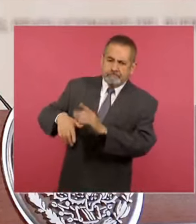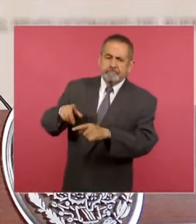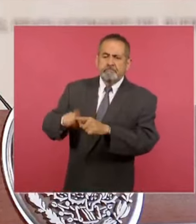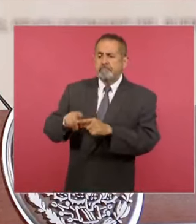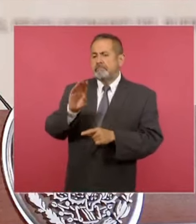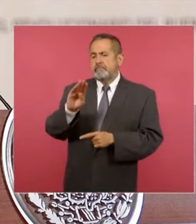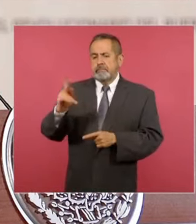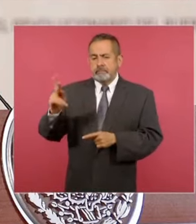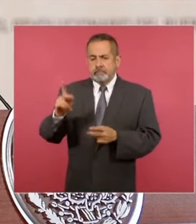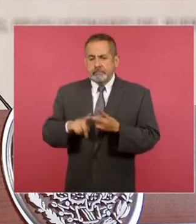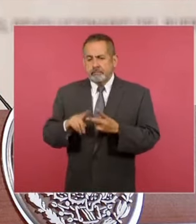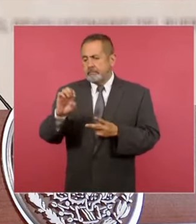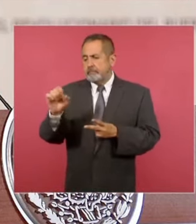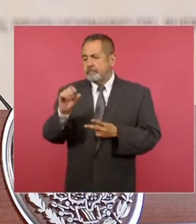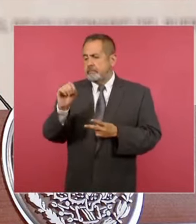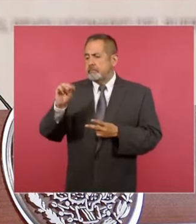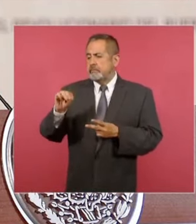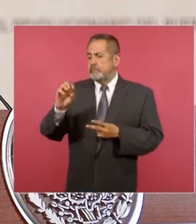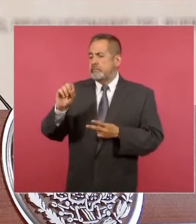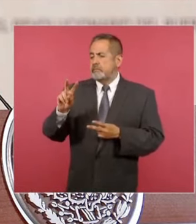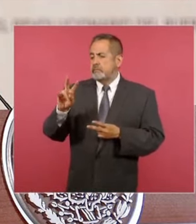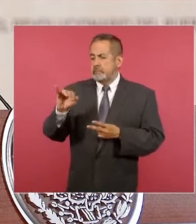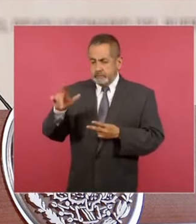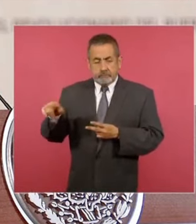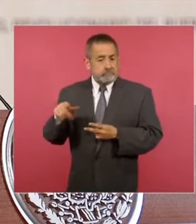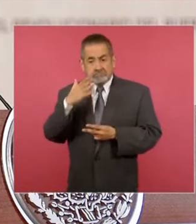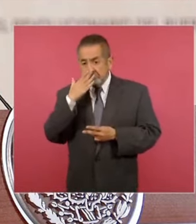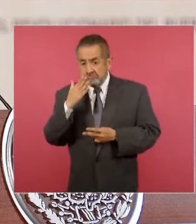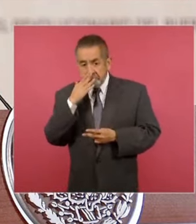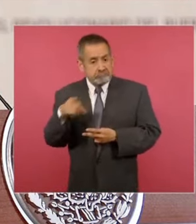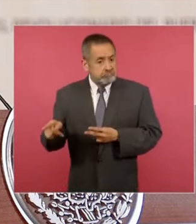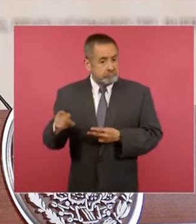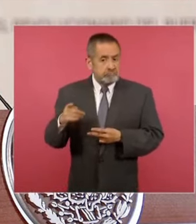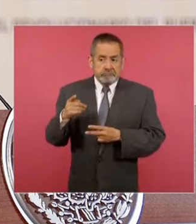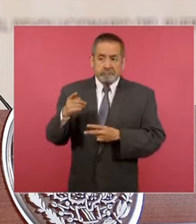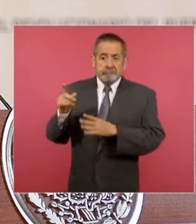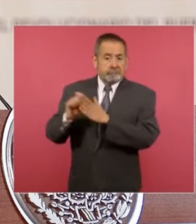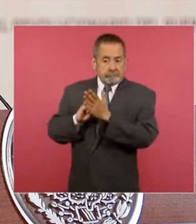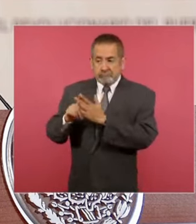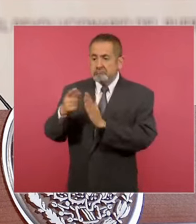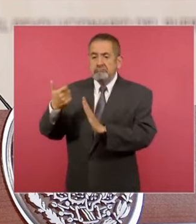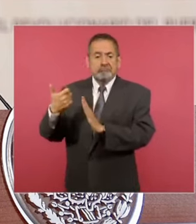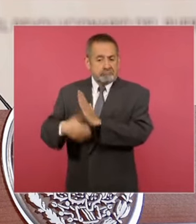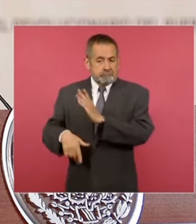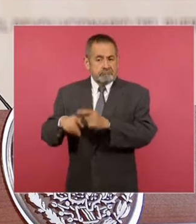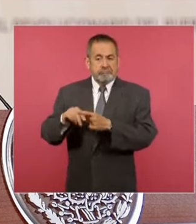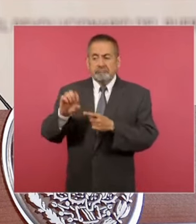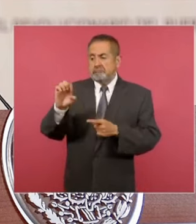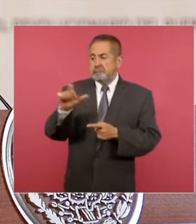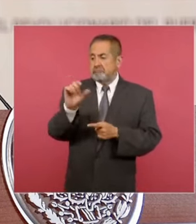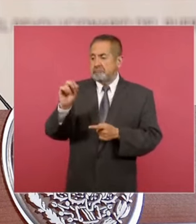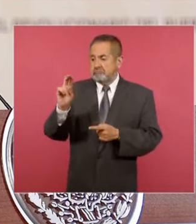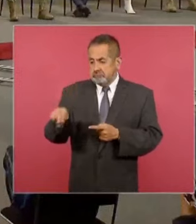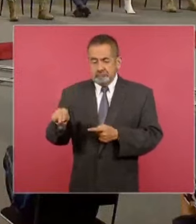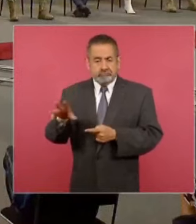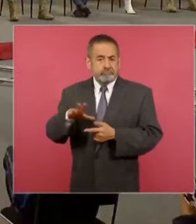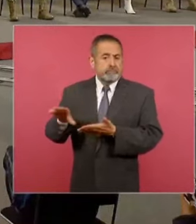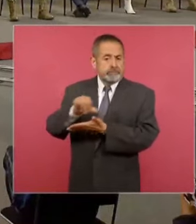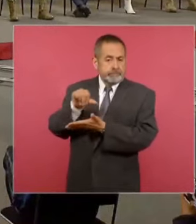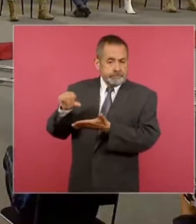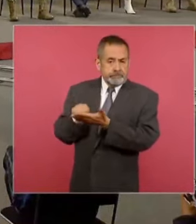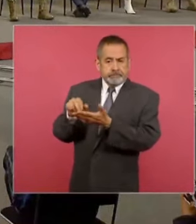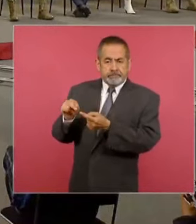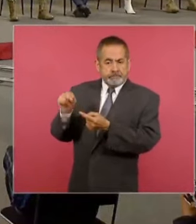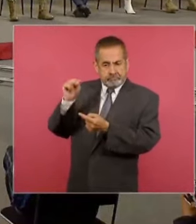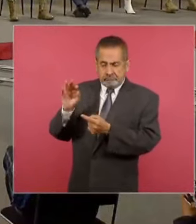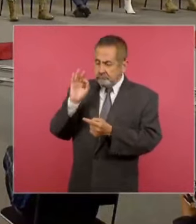BP, ExxonMobil, que ha estado ahí ya muchos meses, muy buenos precios de Exxon en la zona centro y centro